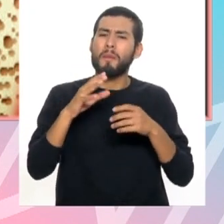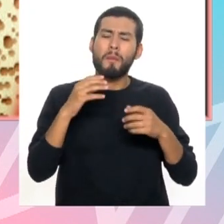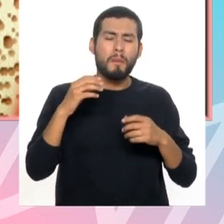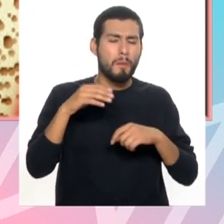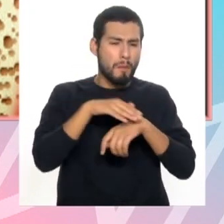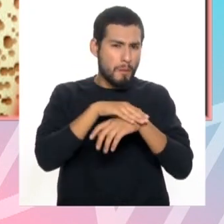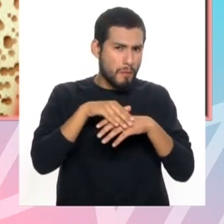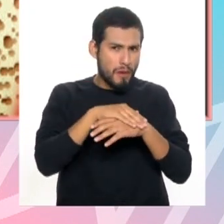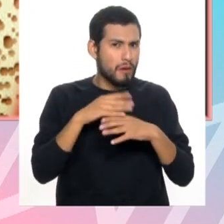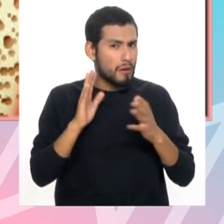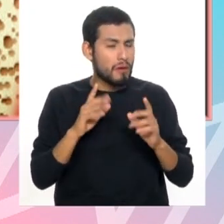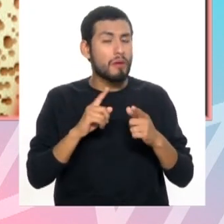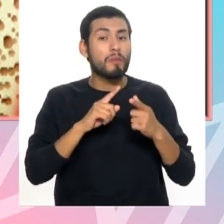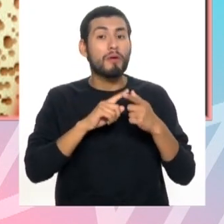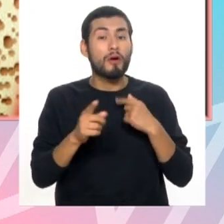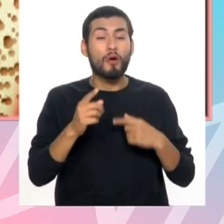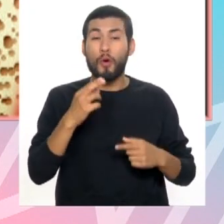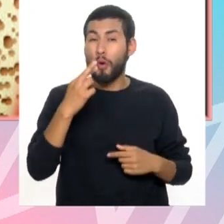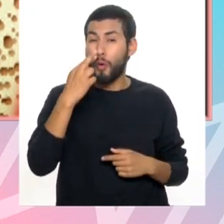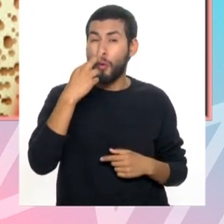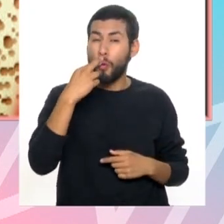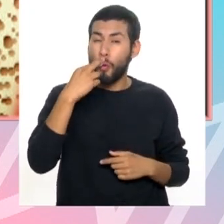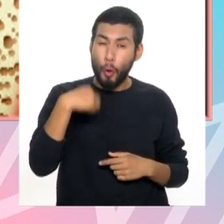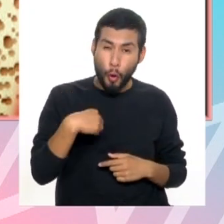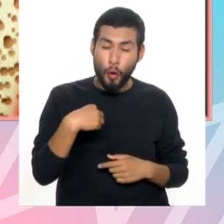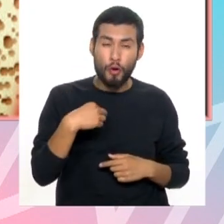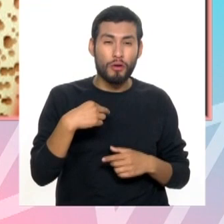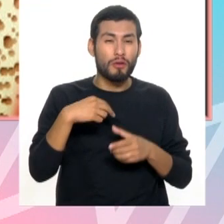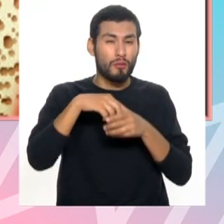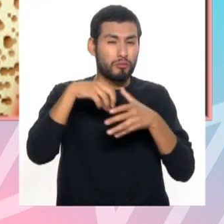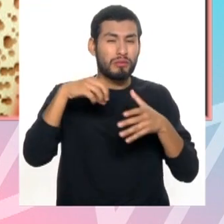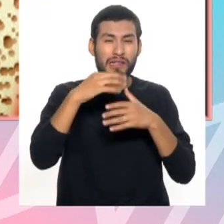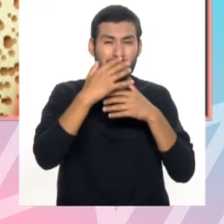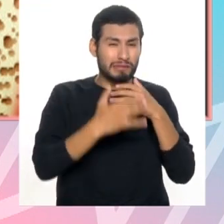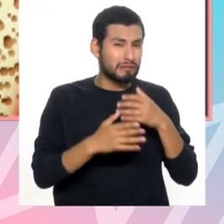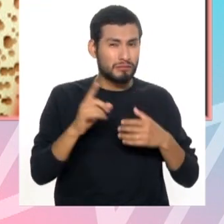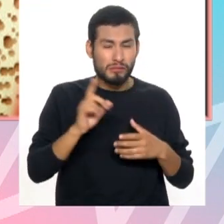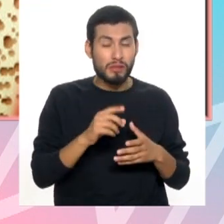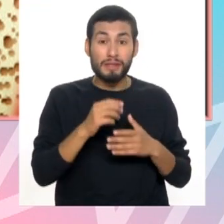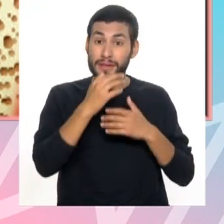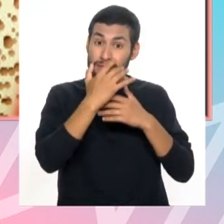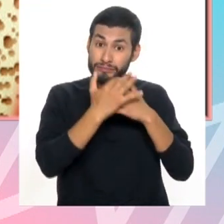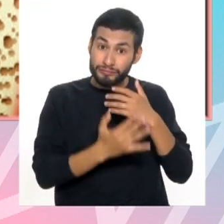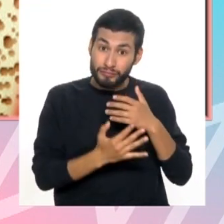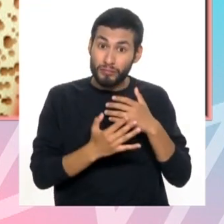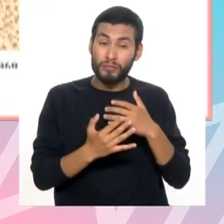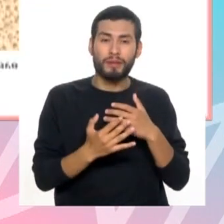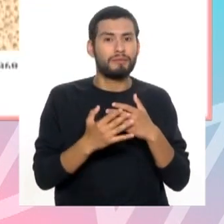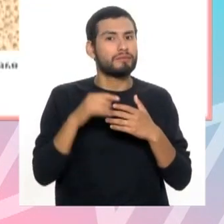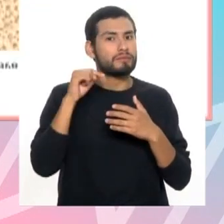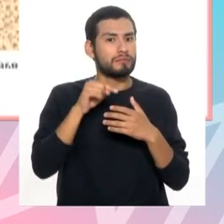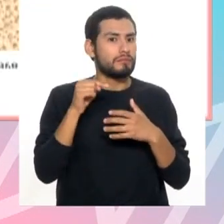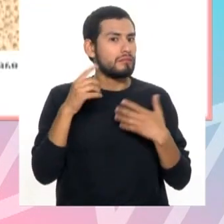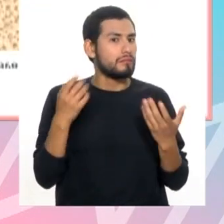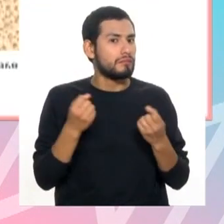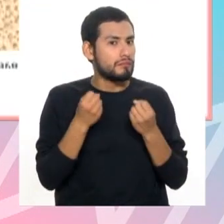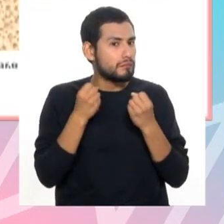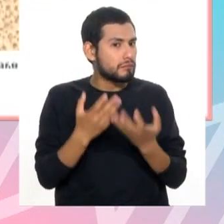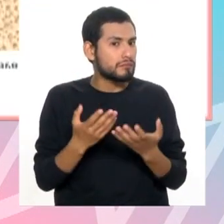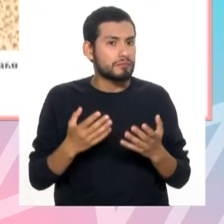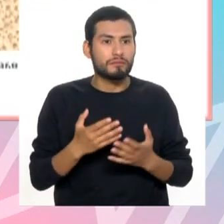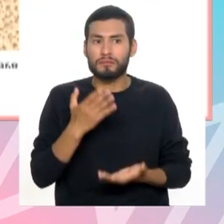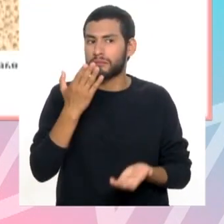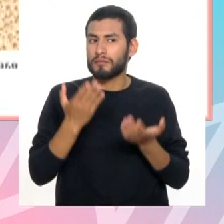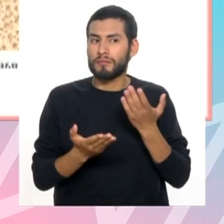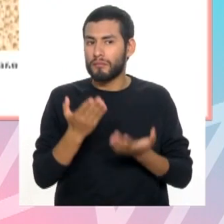No se asusten por eso. Pero las encías, ojo, no deben sangrar. Si están sangrando las encías es por alguna causa que de